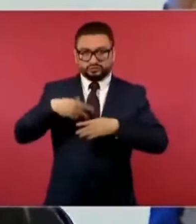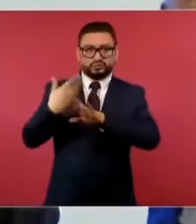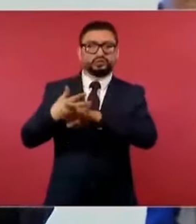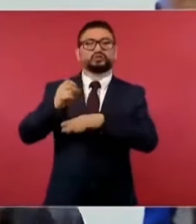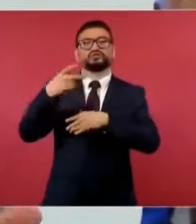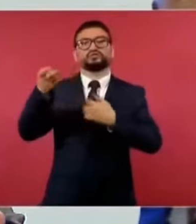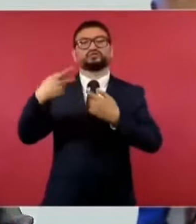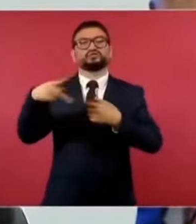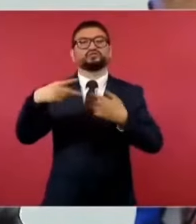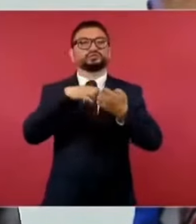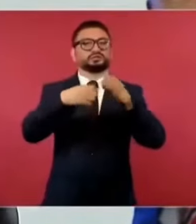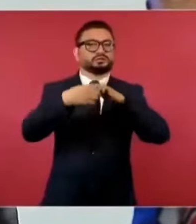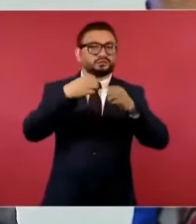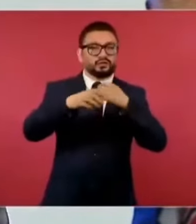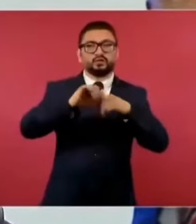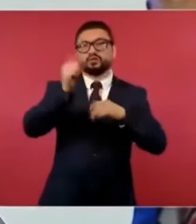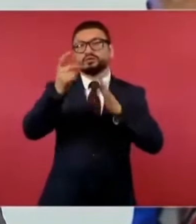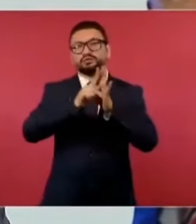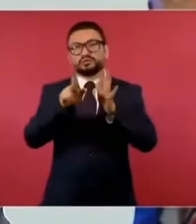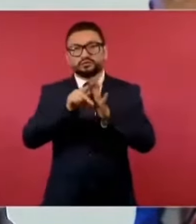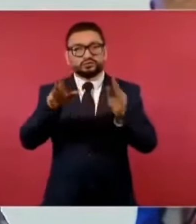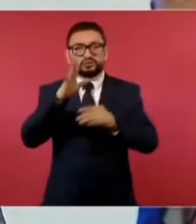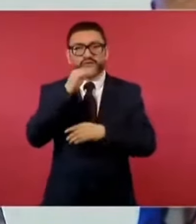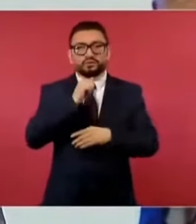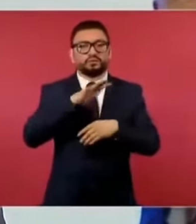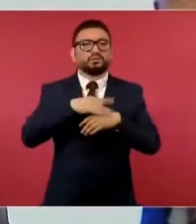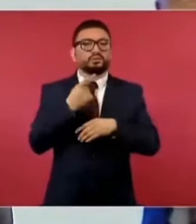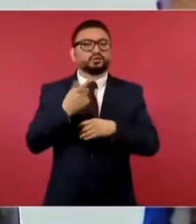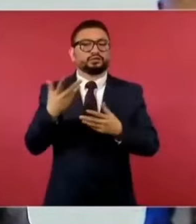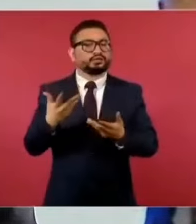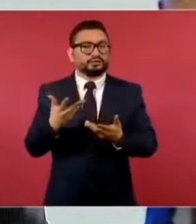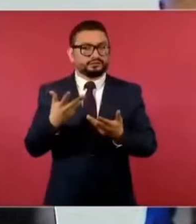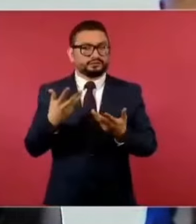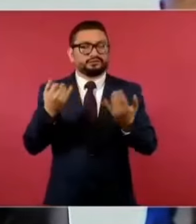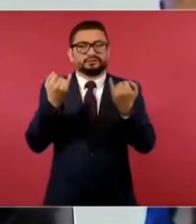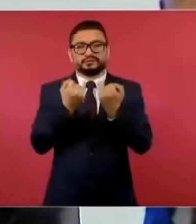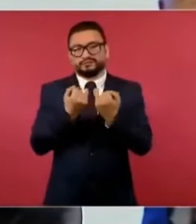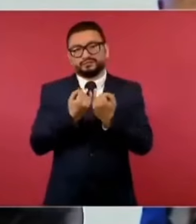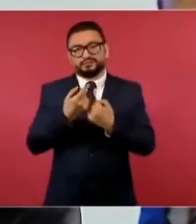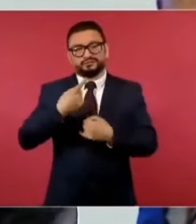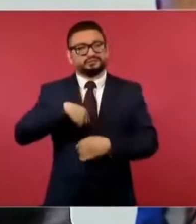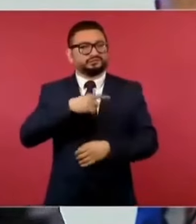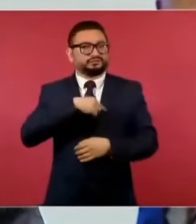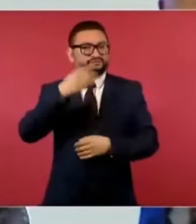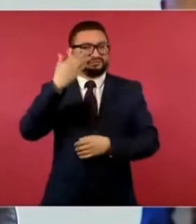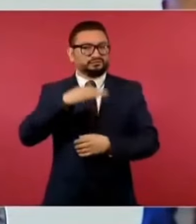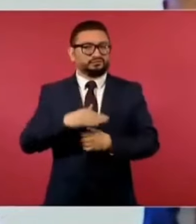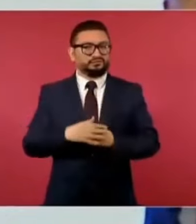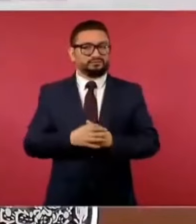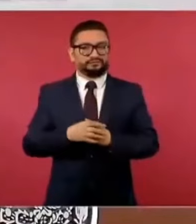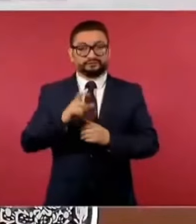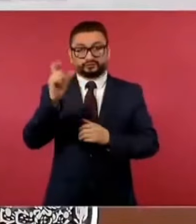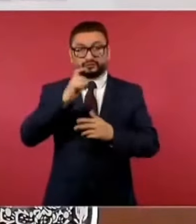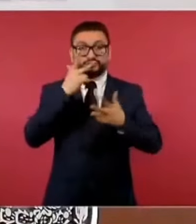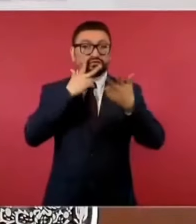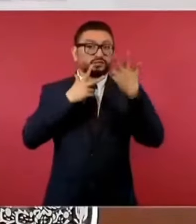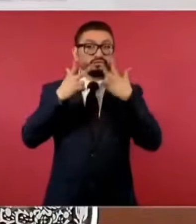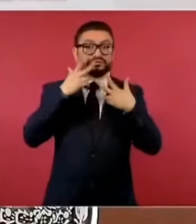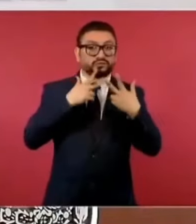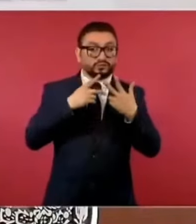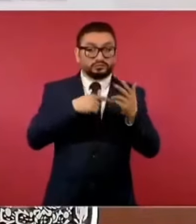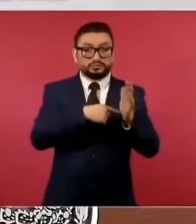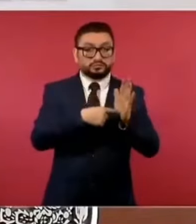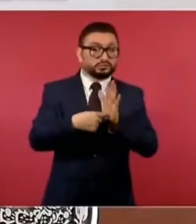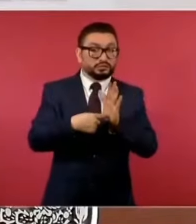enemigos, ni otros periodistas. Porque, bueno, también se trata de que lo que calumnia a uno puede